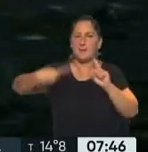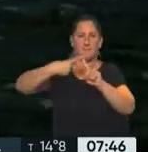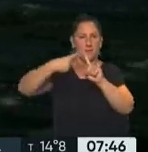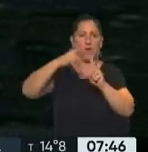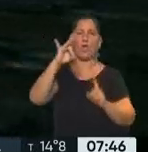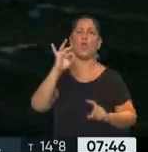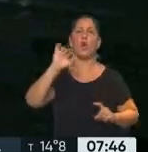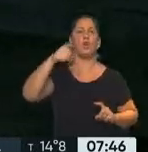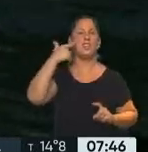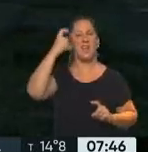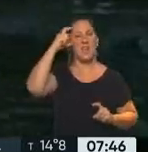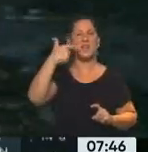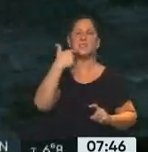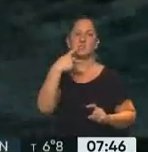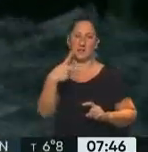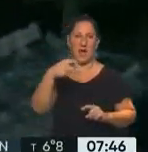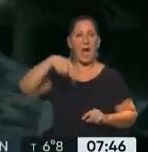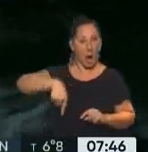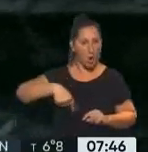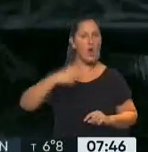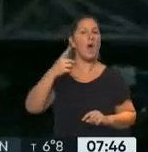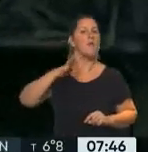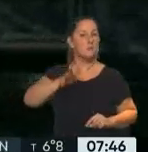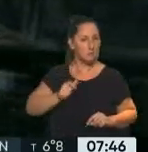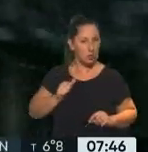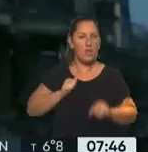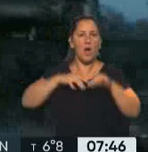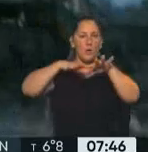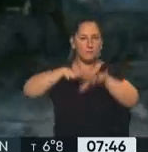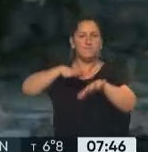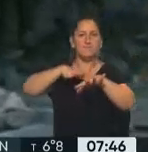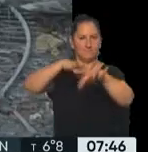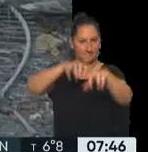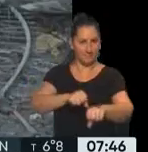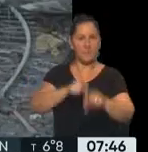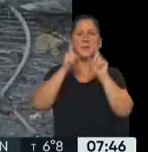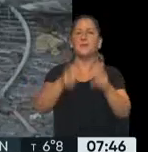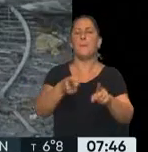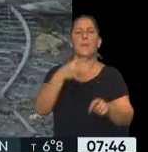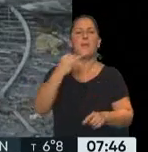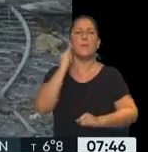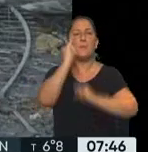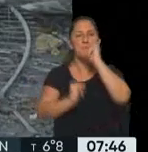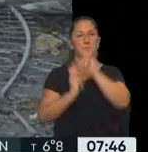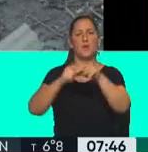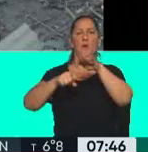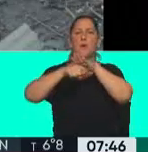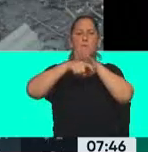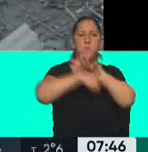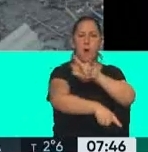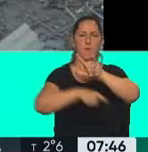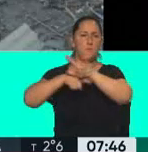de Donetsk. Esto significa un avance importante en el terreno. También tenemos que hablar de algunos bombardeos,